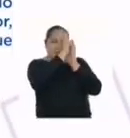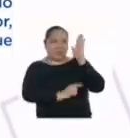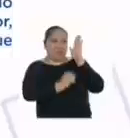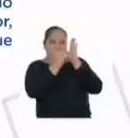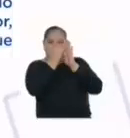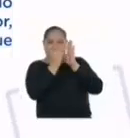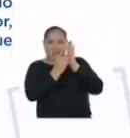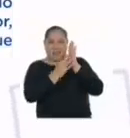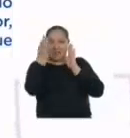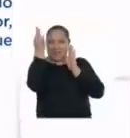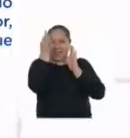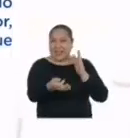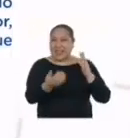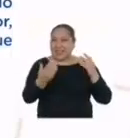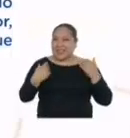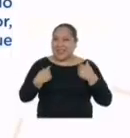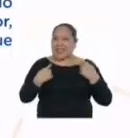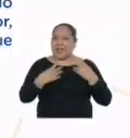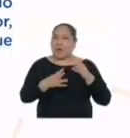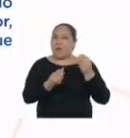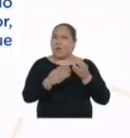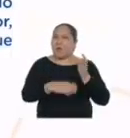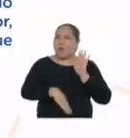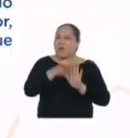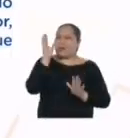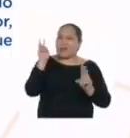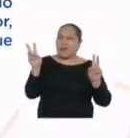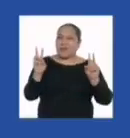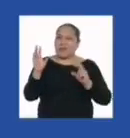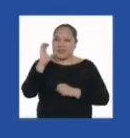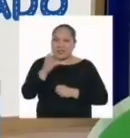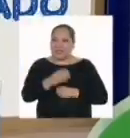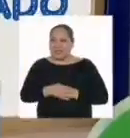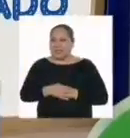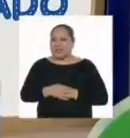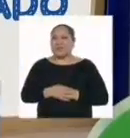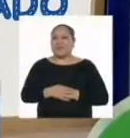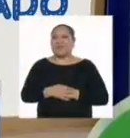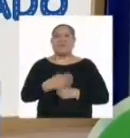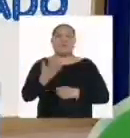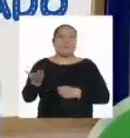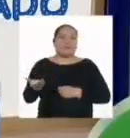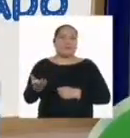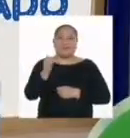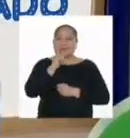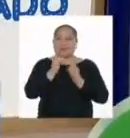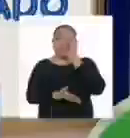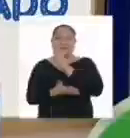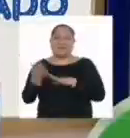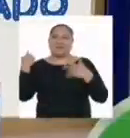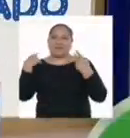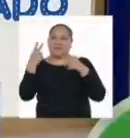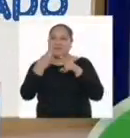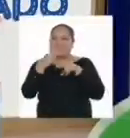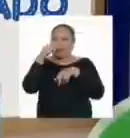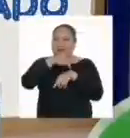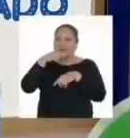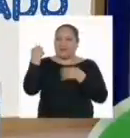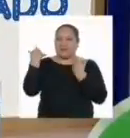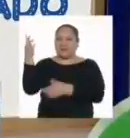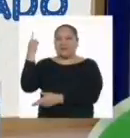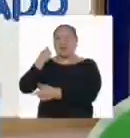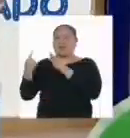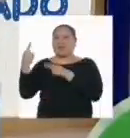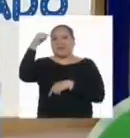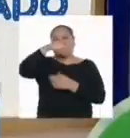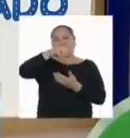inicial son realmente los que cuentan con mayor cantidad de vitamina C? Entonces no se muevan que en unos minutos regresamos